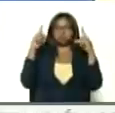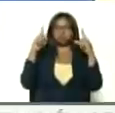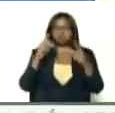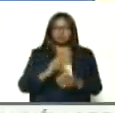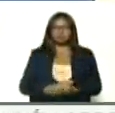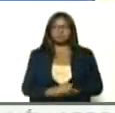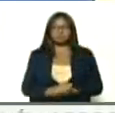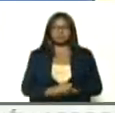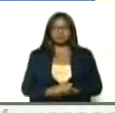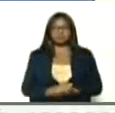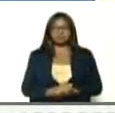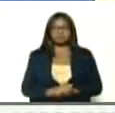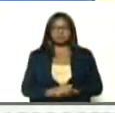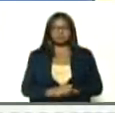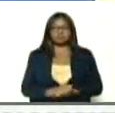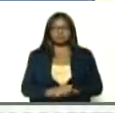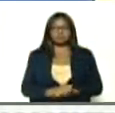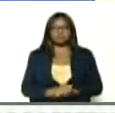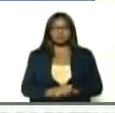sin lugar a dudas,